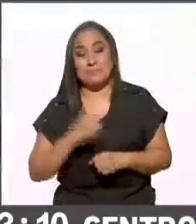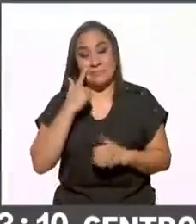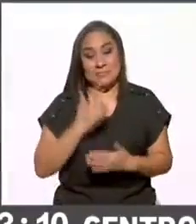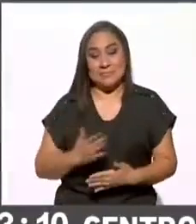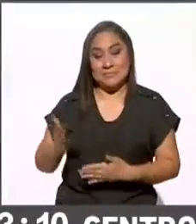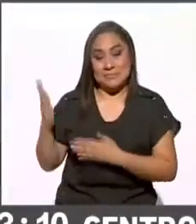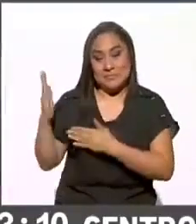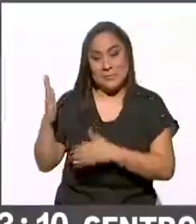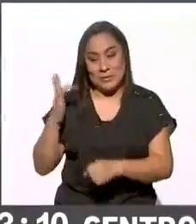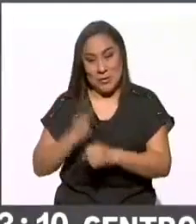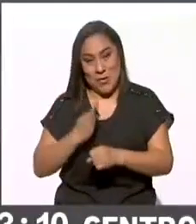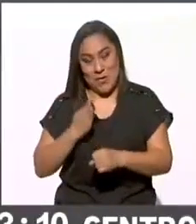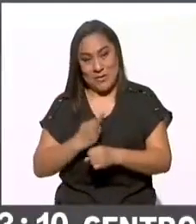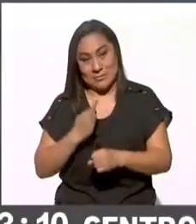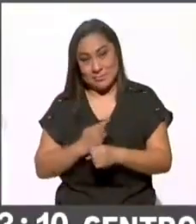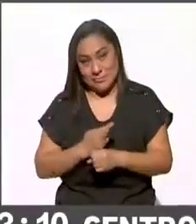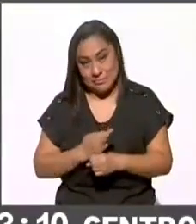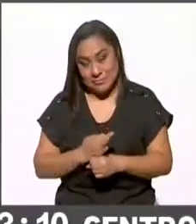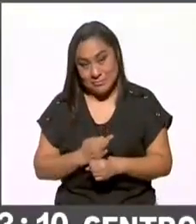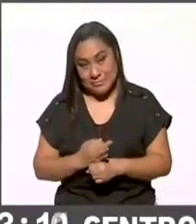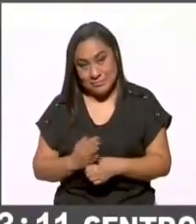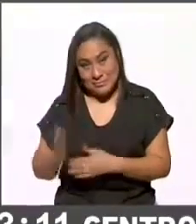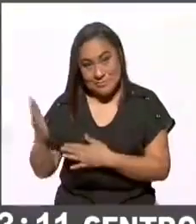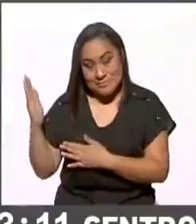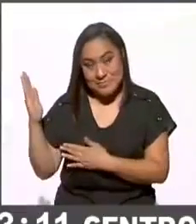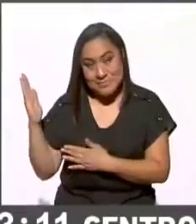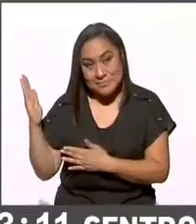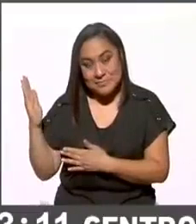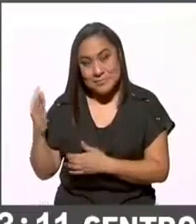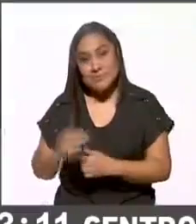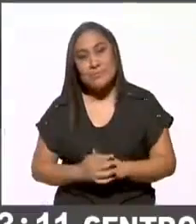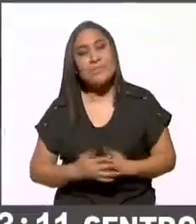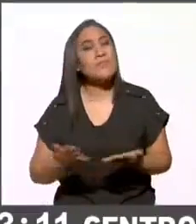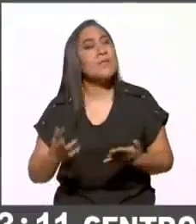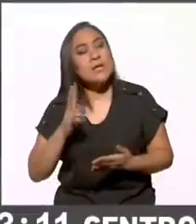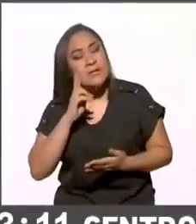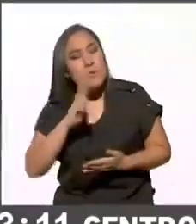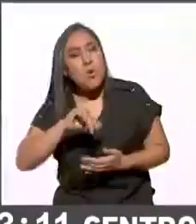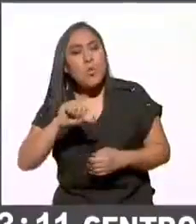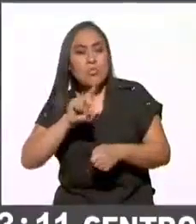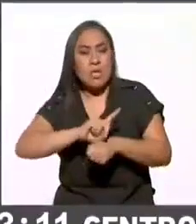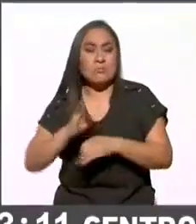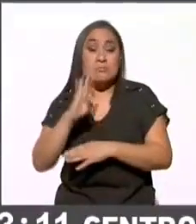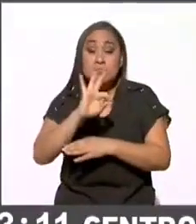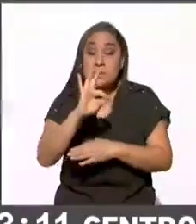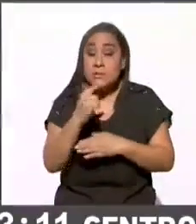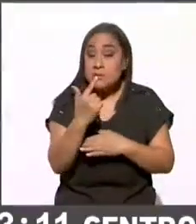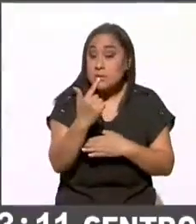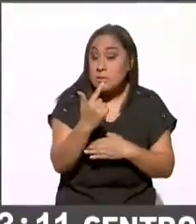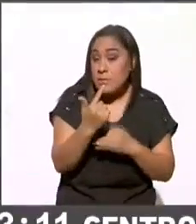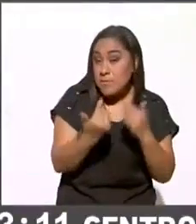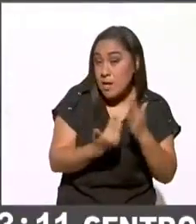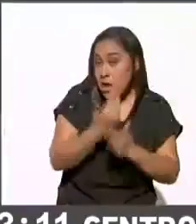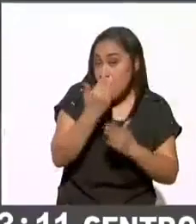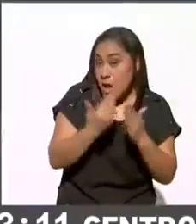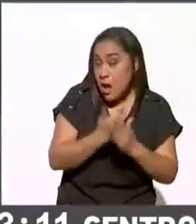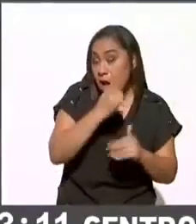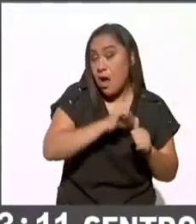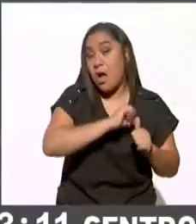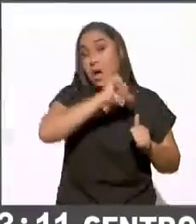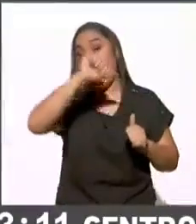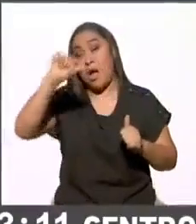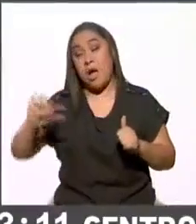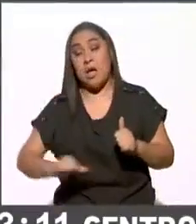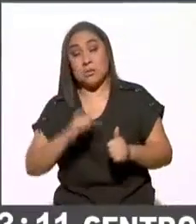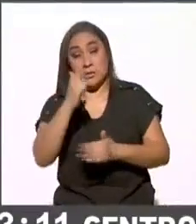viendo en pantalla, tenemos que a lo largo, esto es de las siete de la mañana a las siete